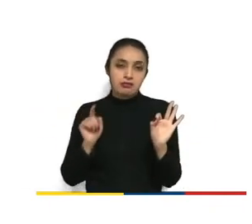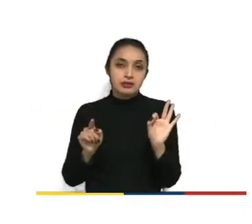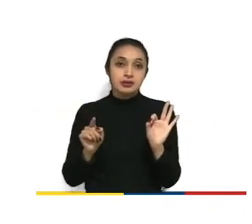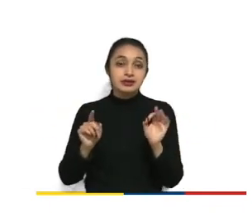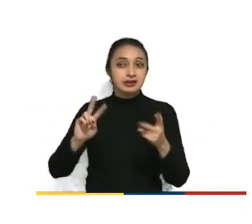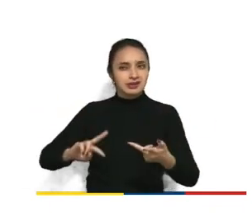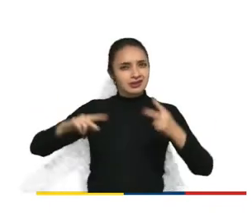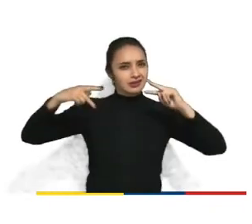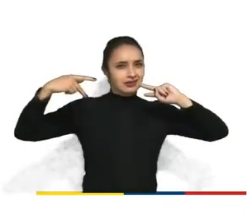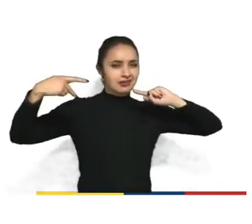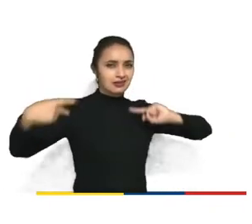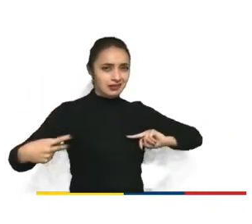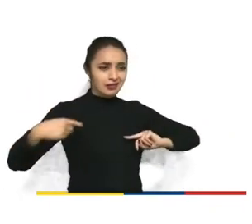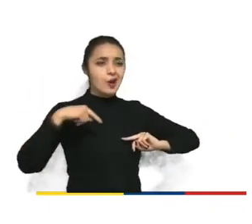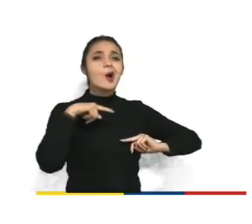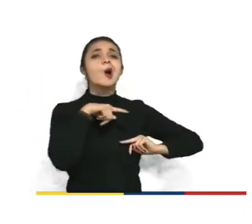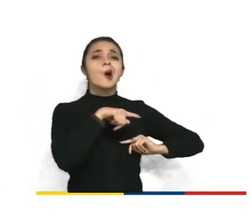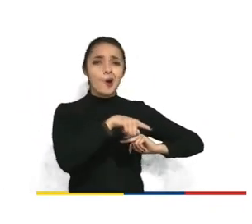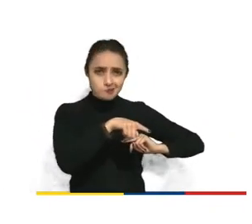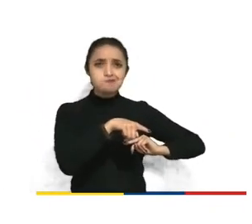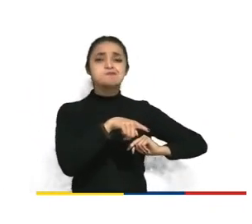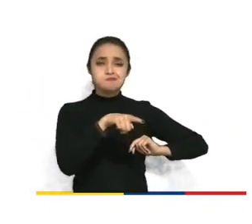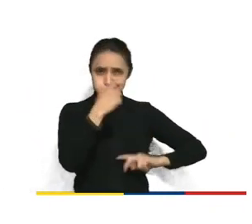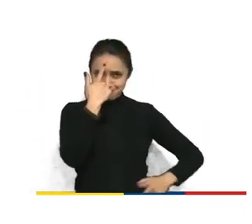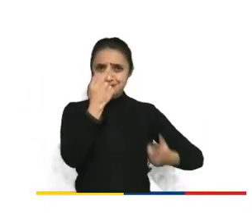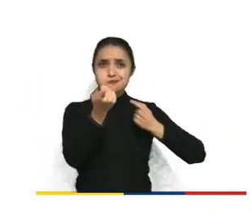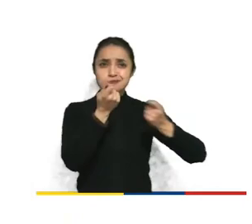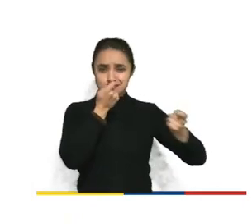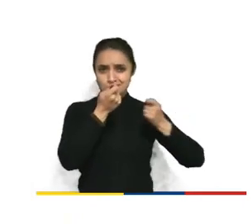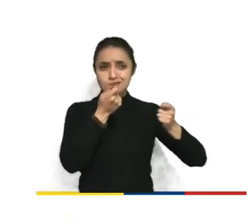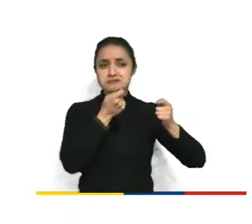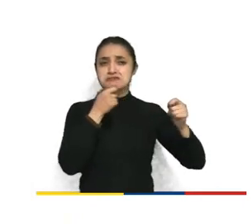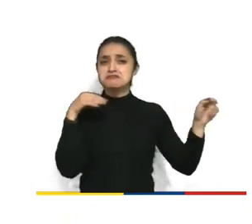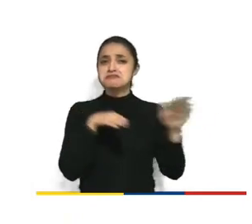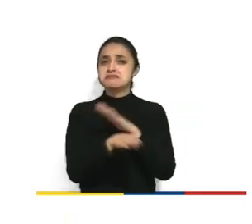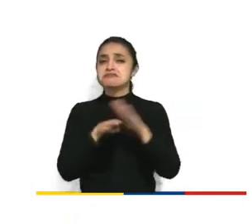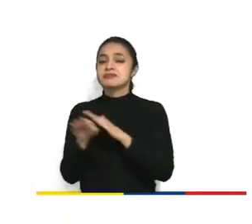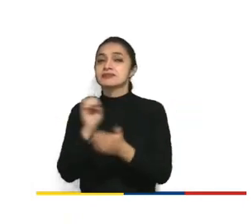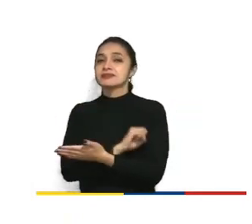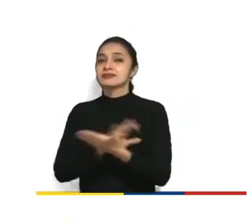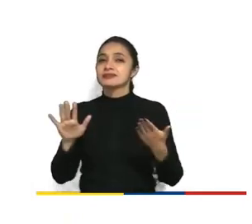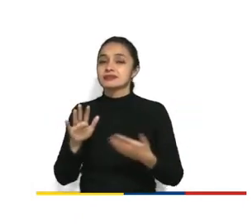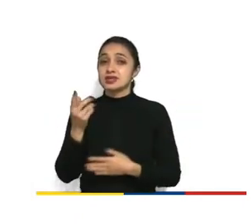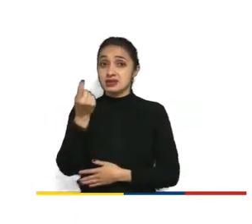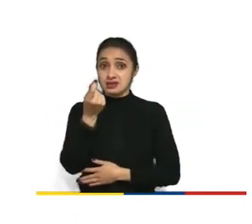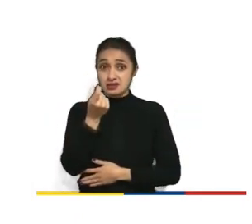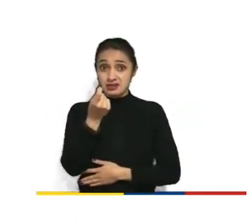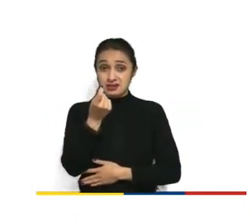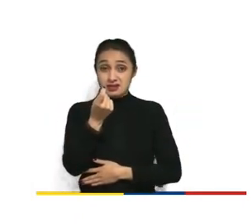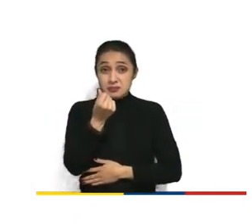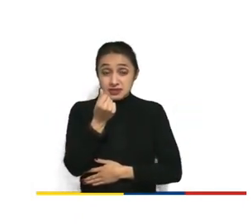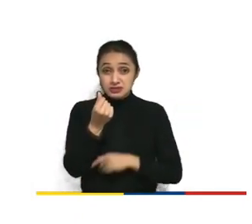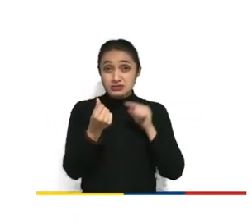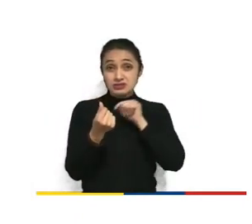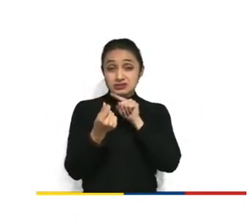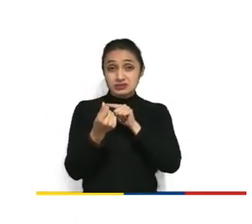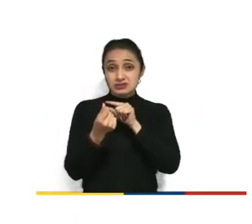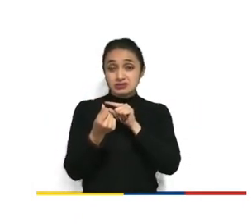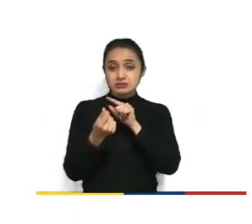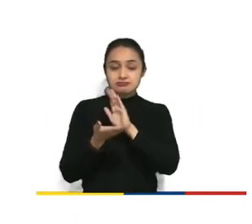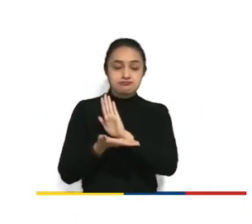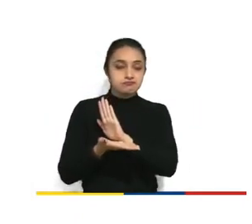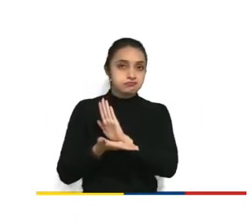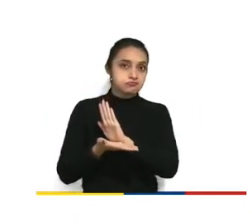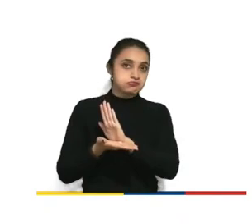los países en que sí existe la política de ser rating implementada el precio de los datos se ha